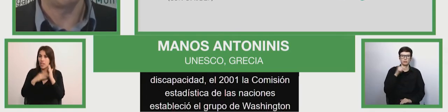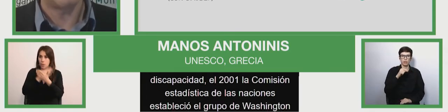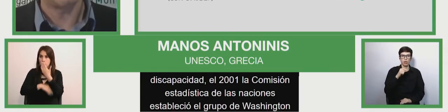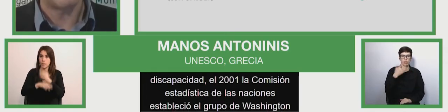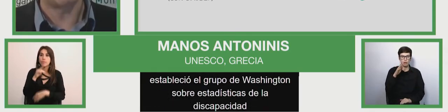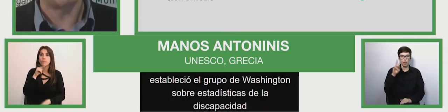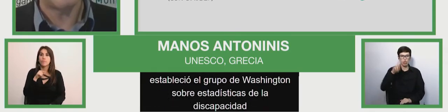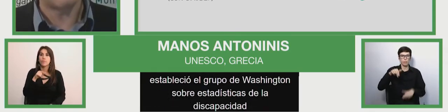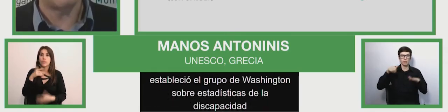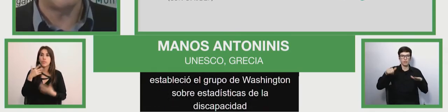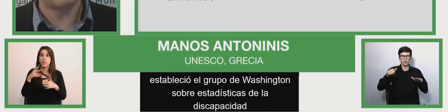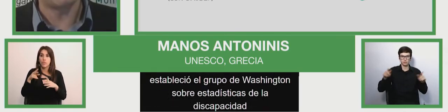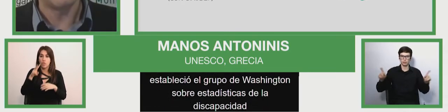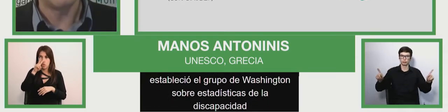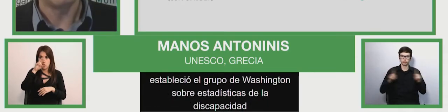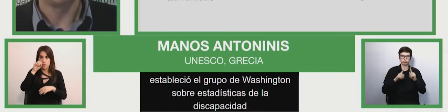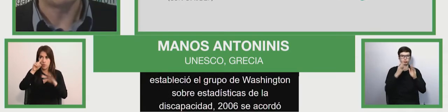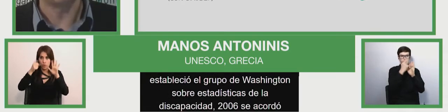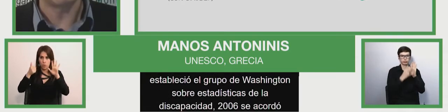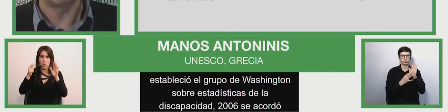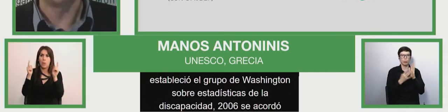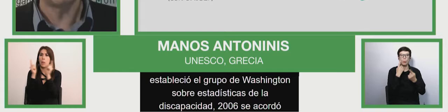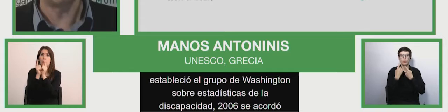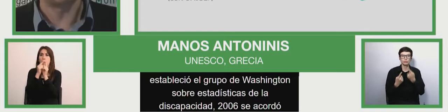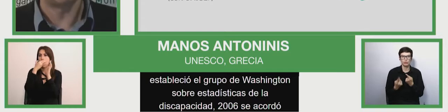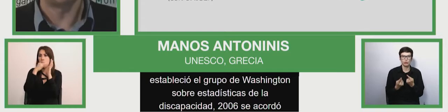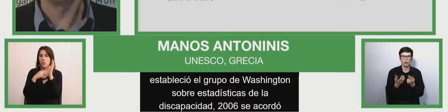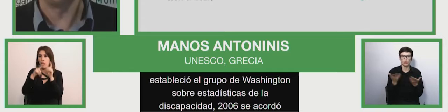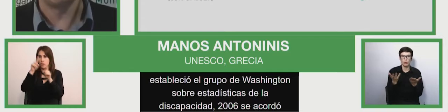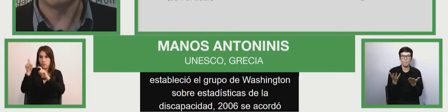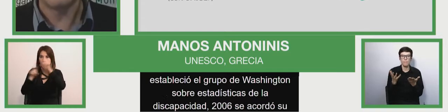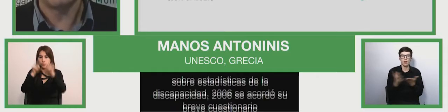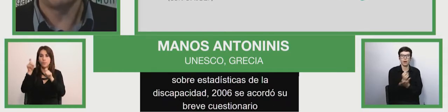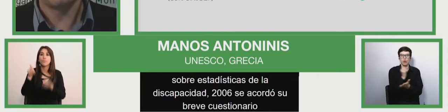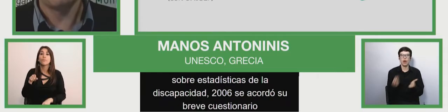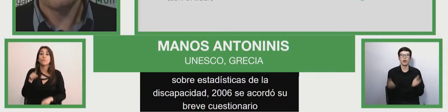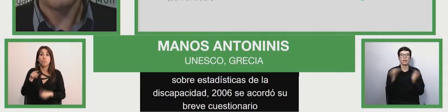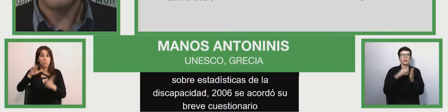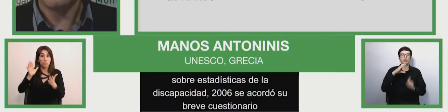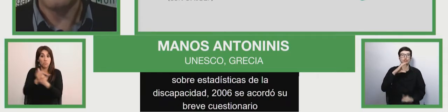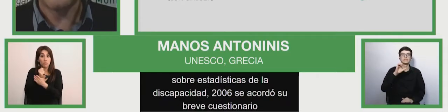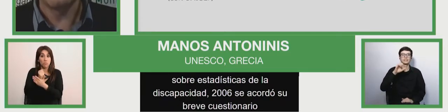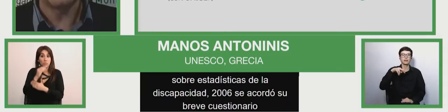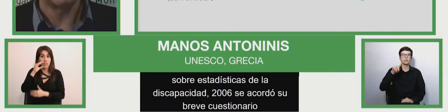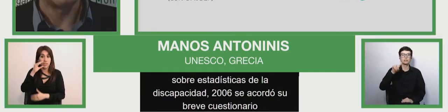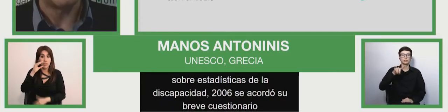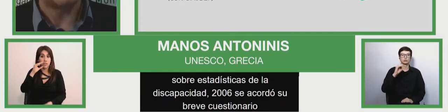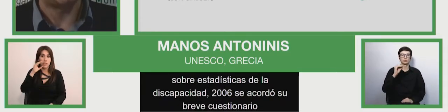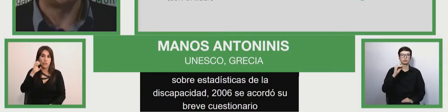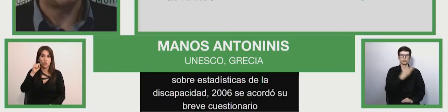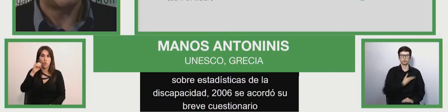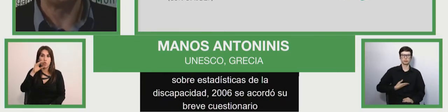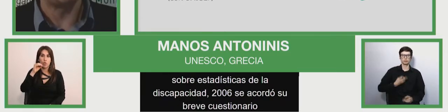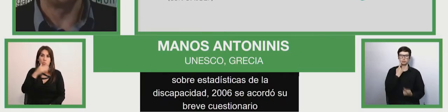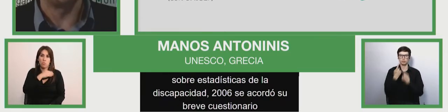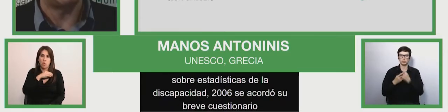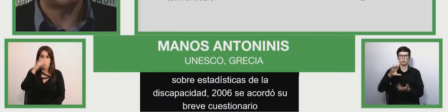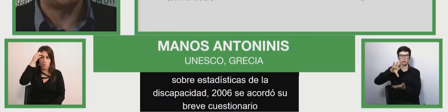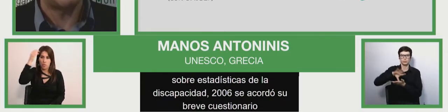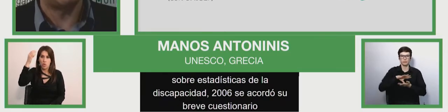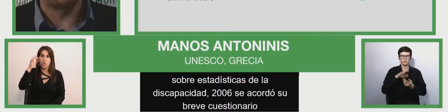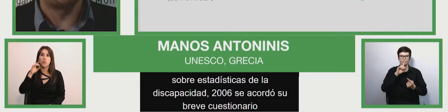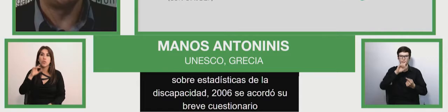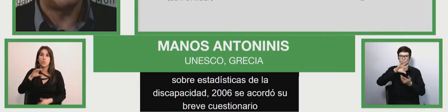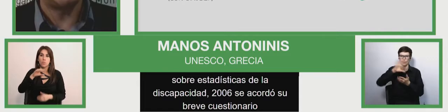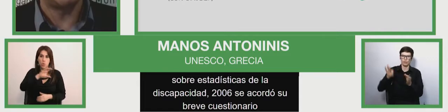cuestionario armonizado con la CIF para ser incluido en censos o encuestas. Las seis preguntas abarcan ámbitos y